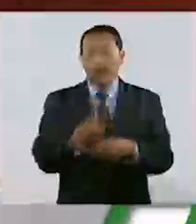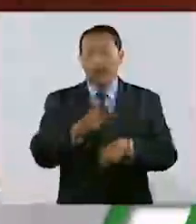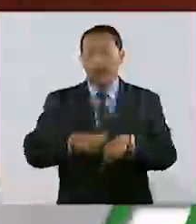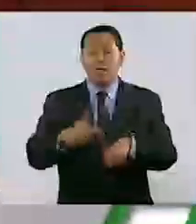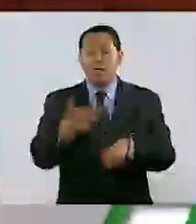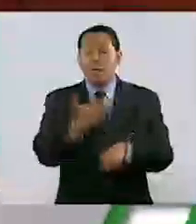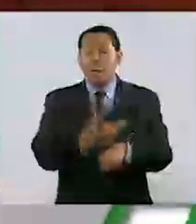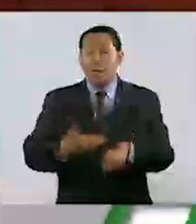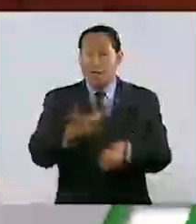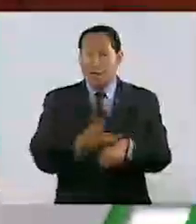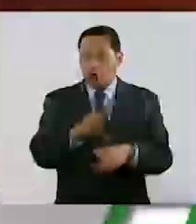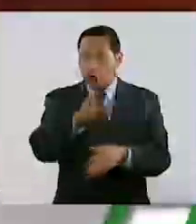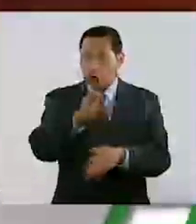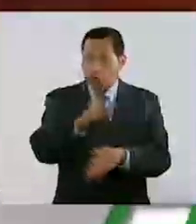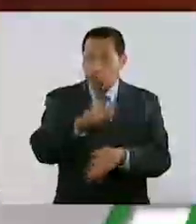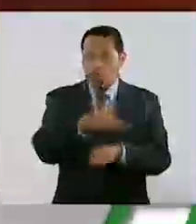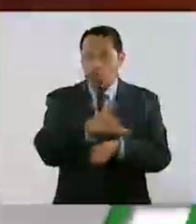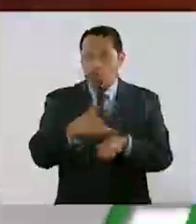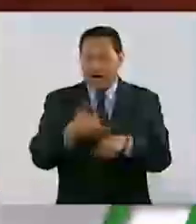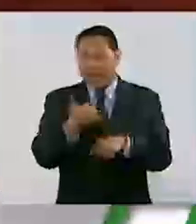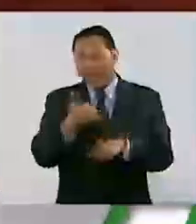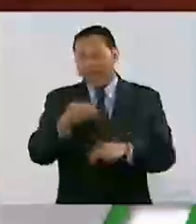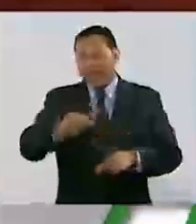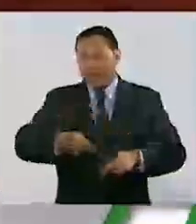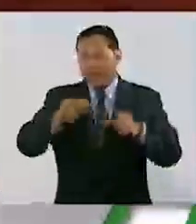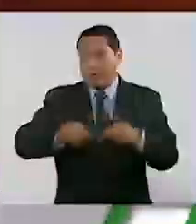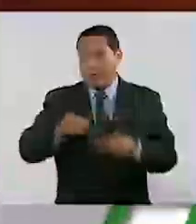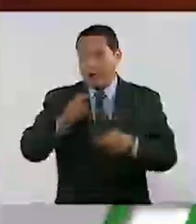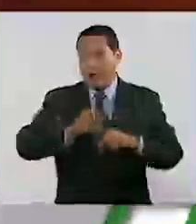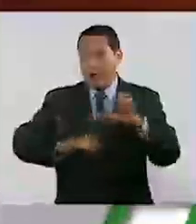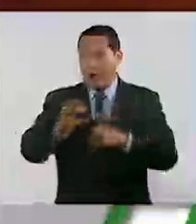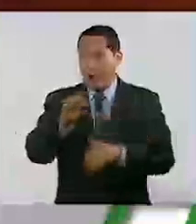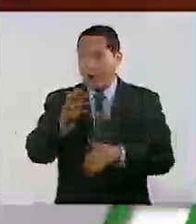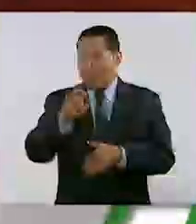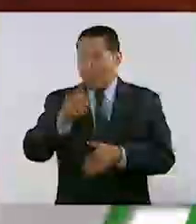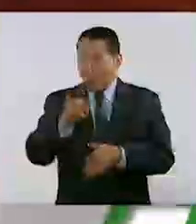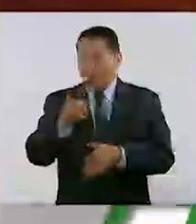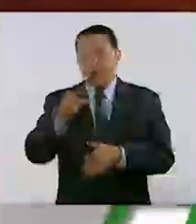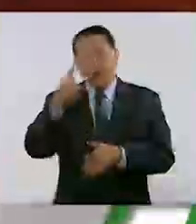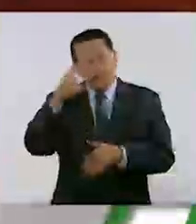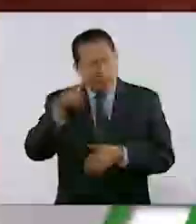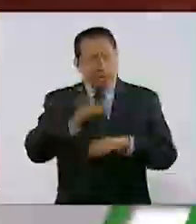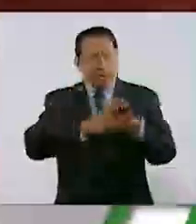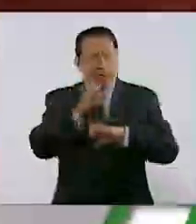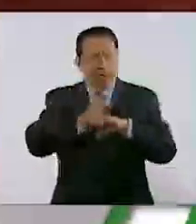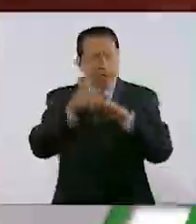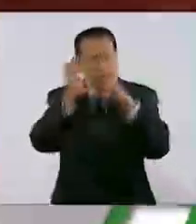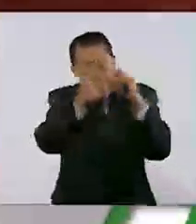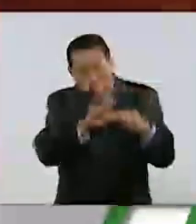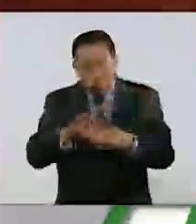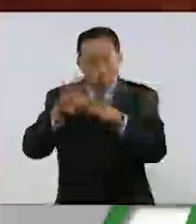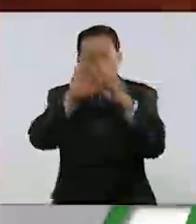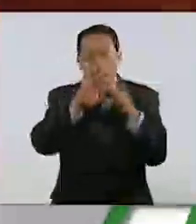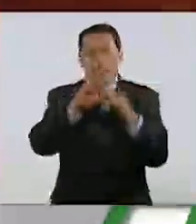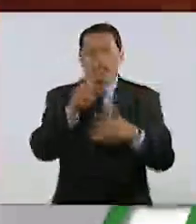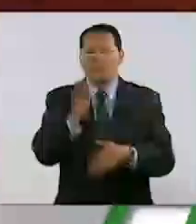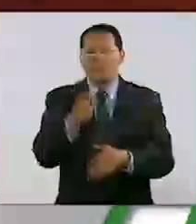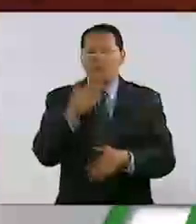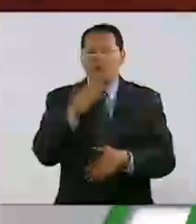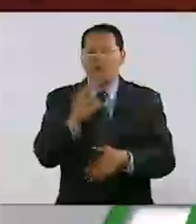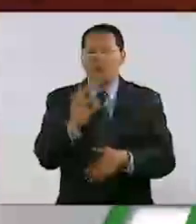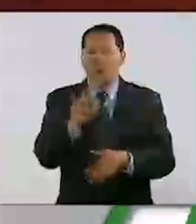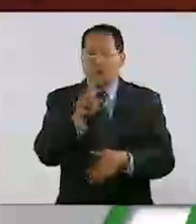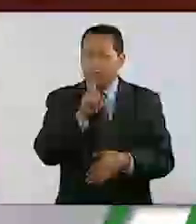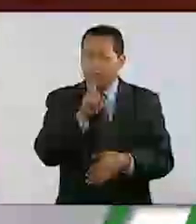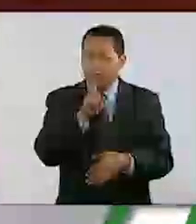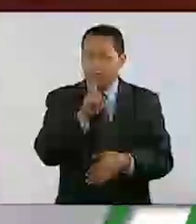Procedimientos Civiles, Familiares y del Comercio, que sea homólogo para todas las entidades de la República, no es cosa sencilla.